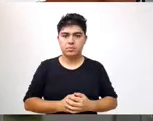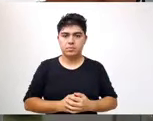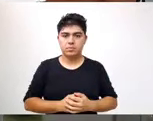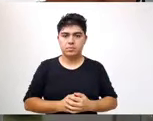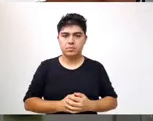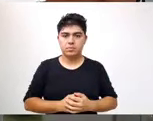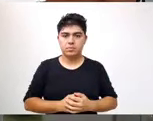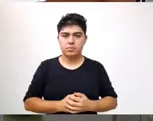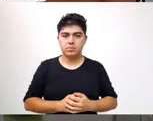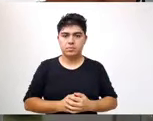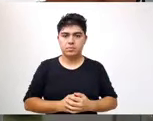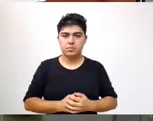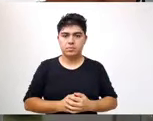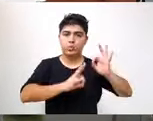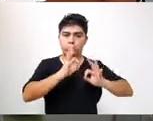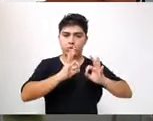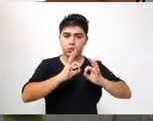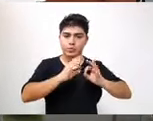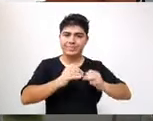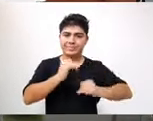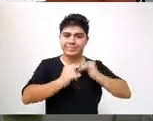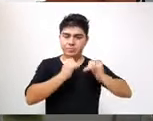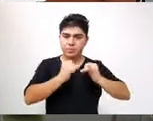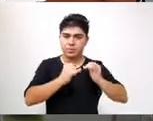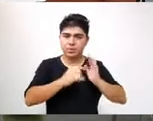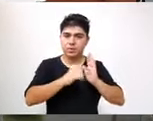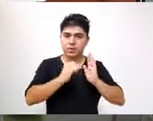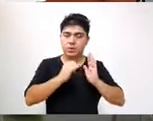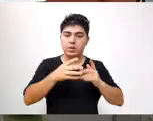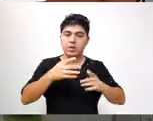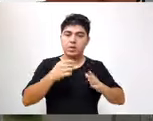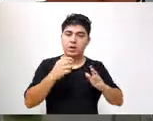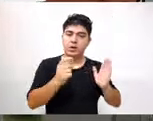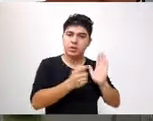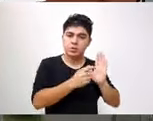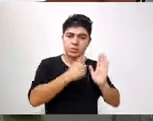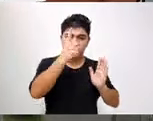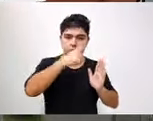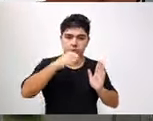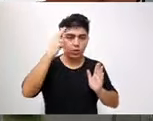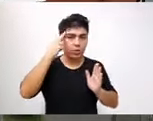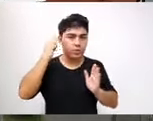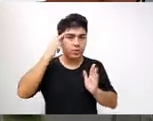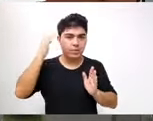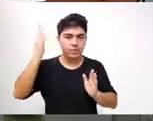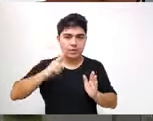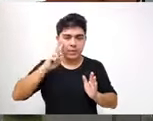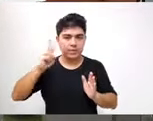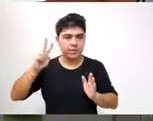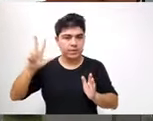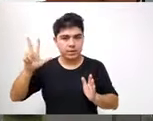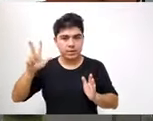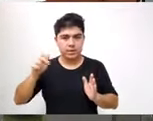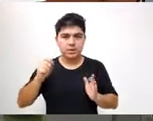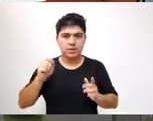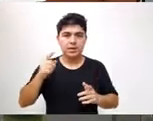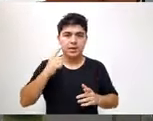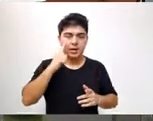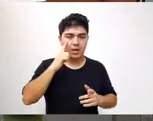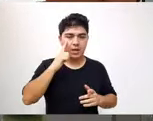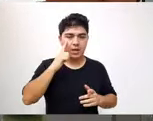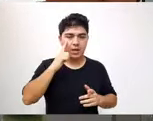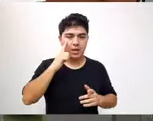El proyecto de ordenanza dice, visto que mediante la resolución número 199 barra 2023 del Ejecutivo del